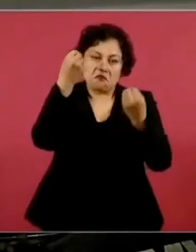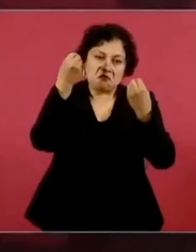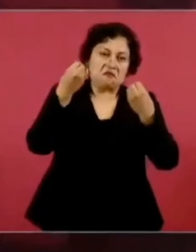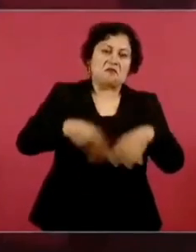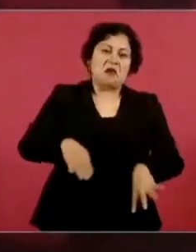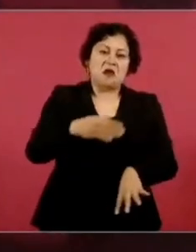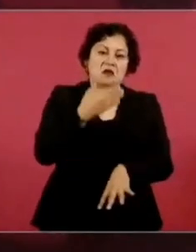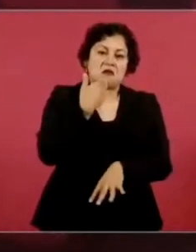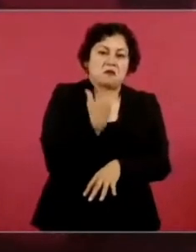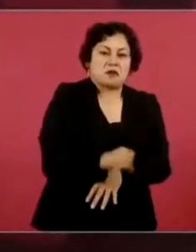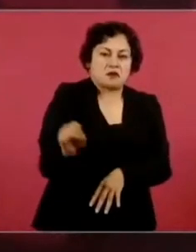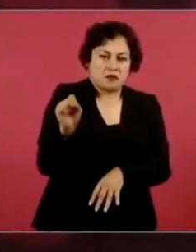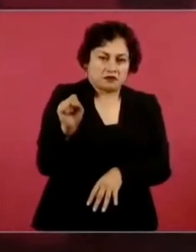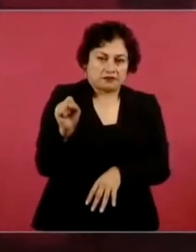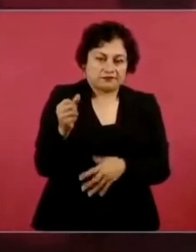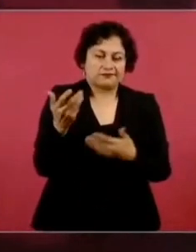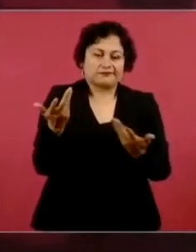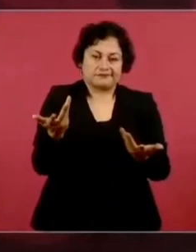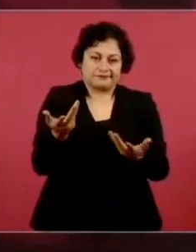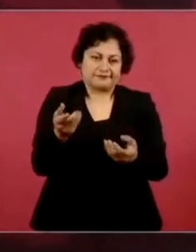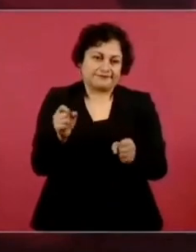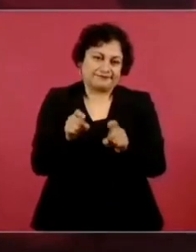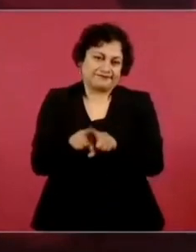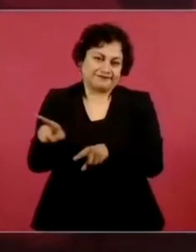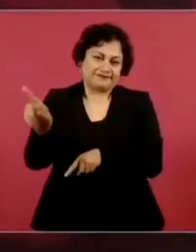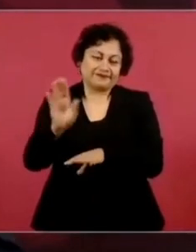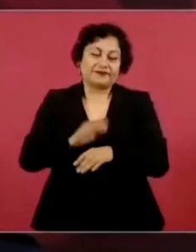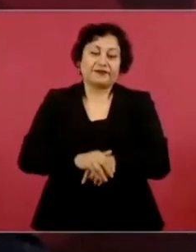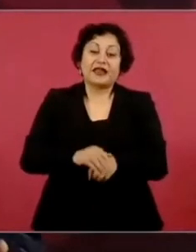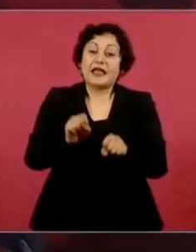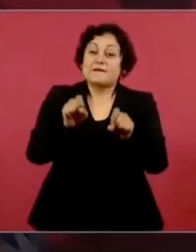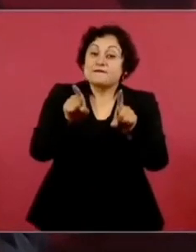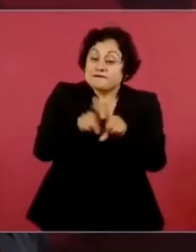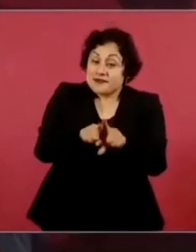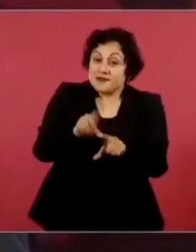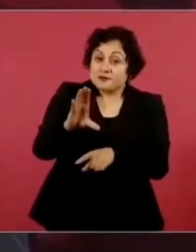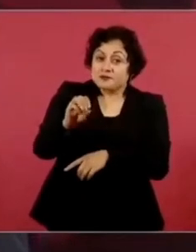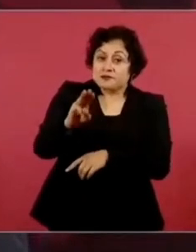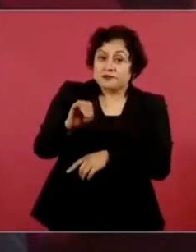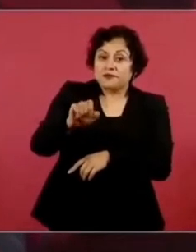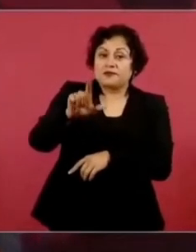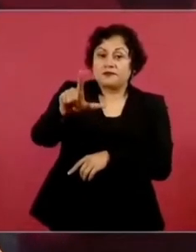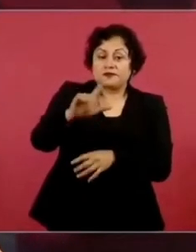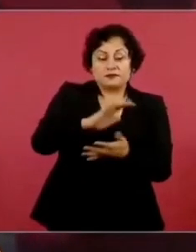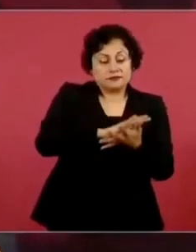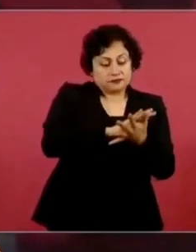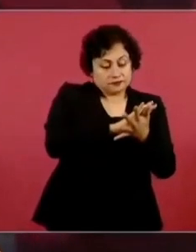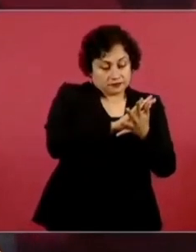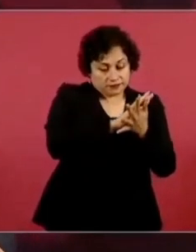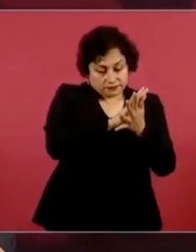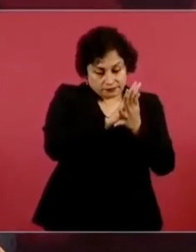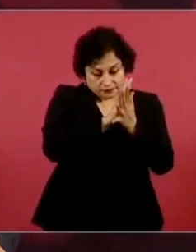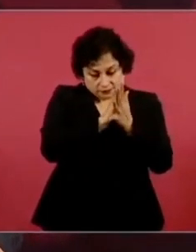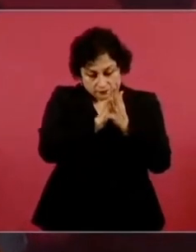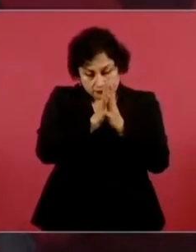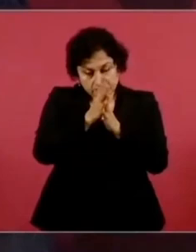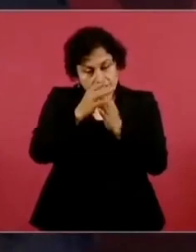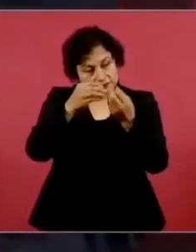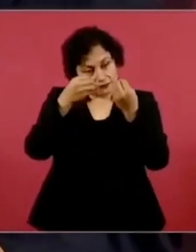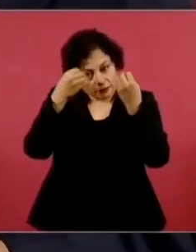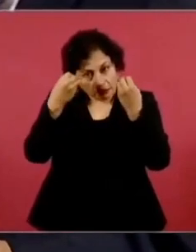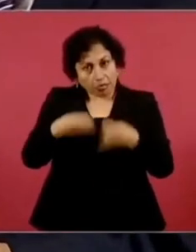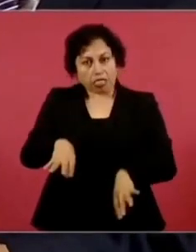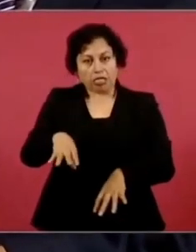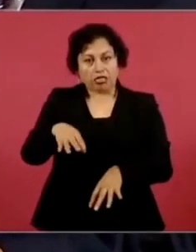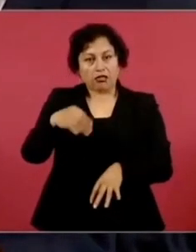Héctor, yo creo que le pasó eso, involucionó y fue perdiendo su imaginación y su talento. Y en